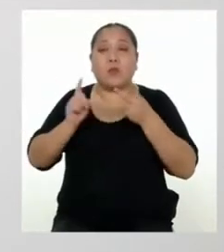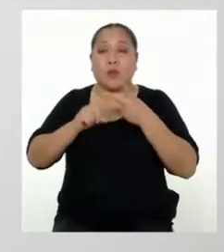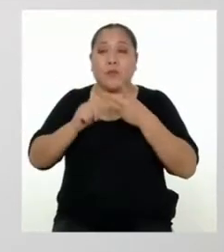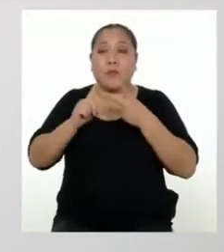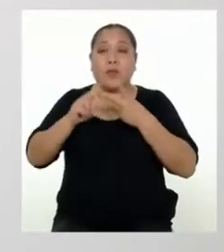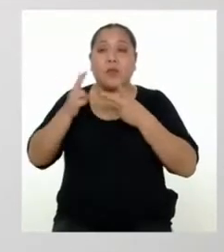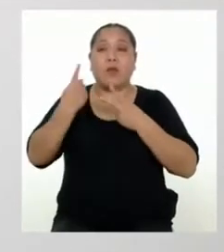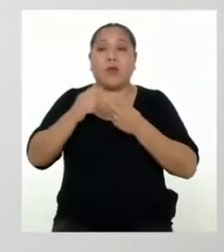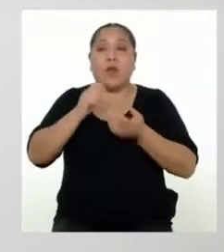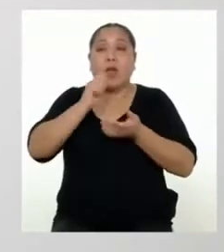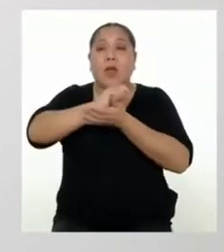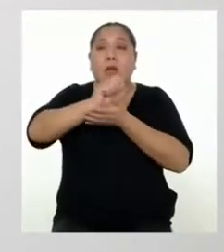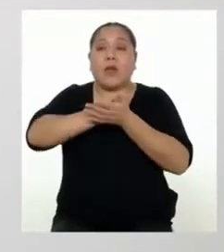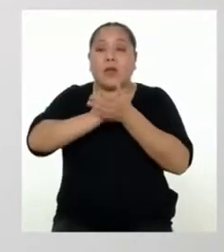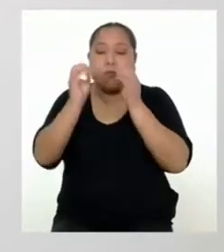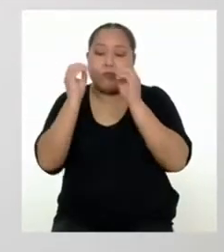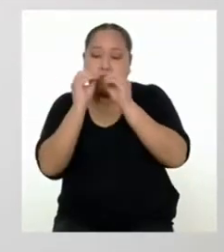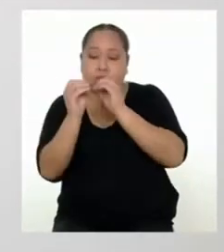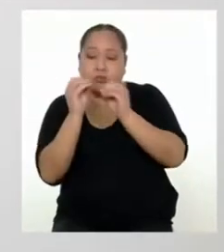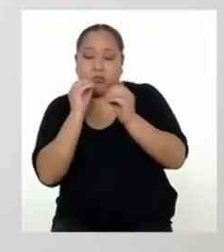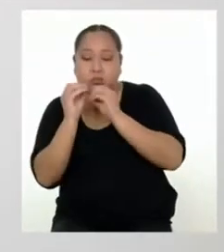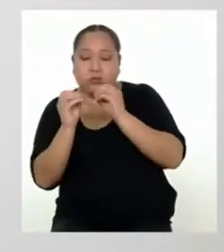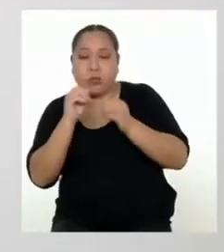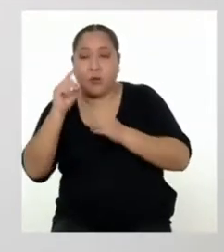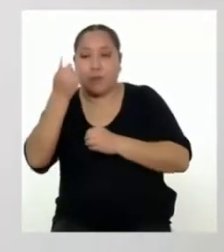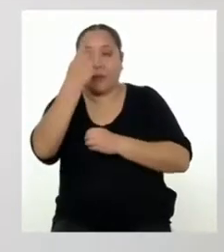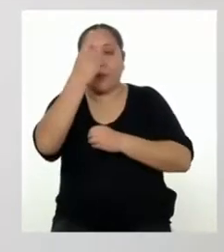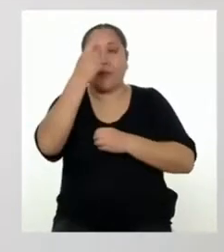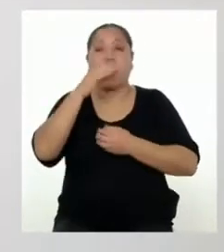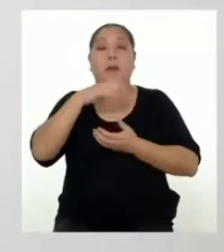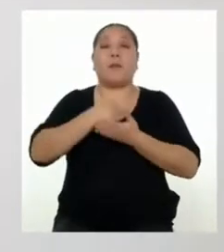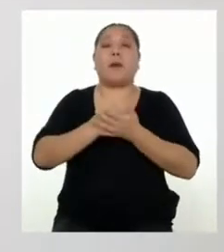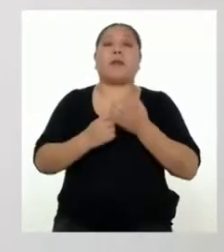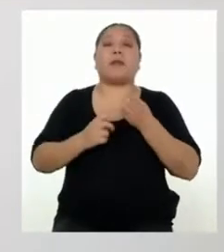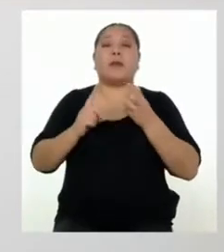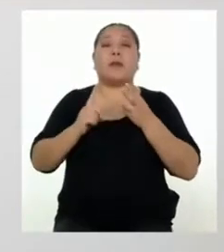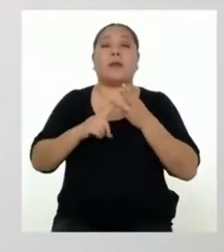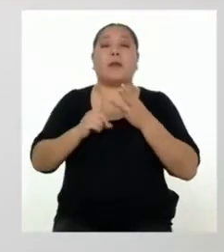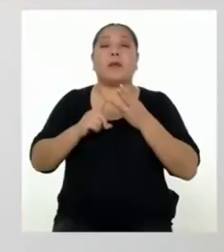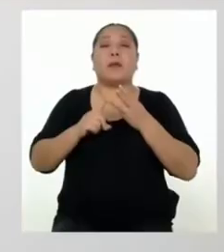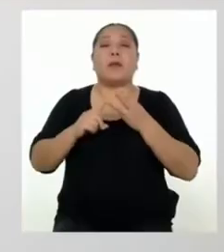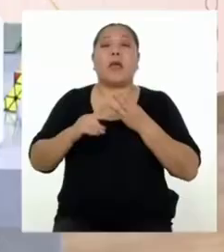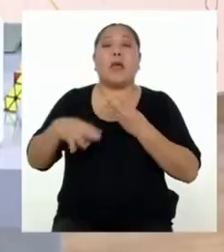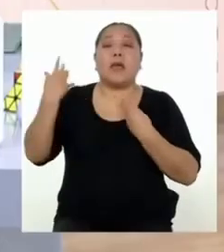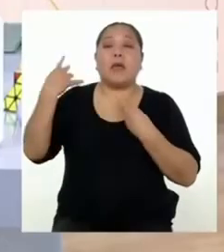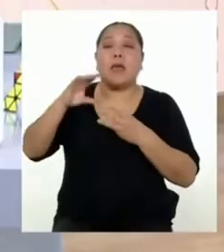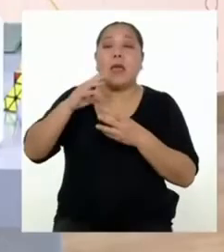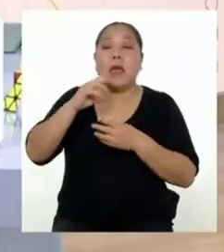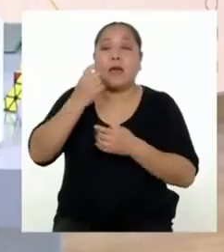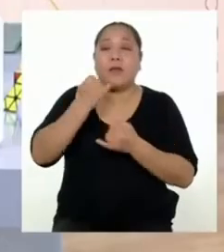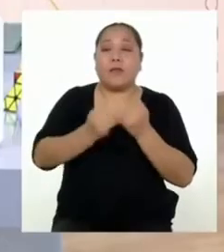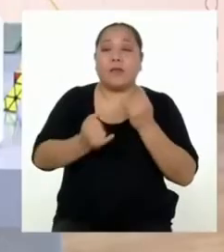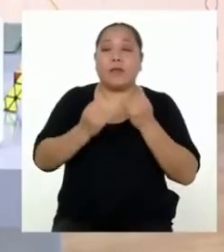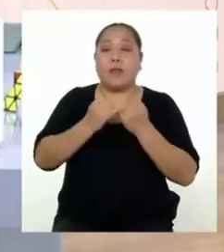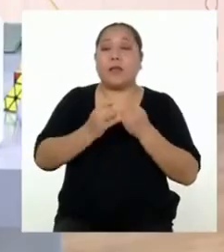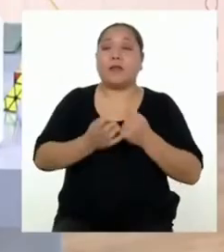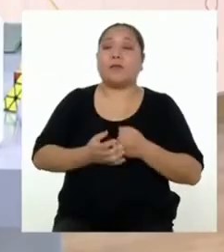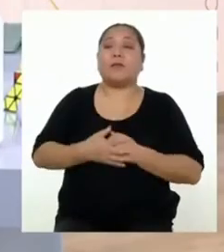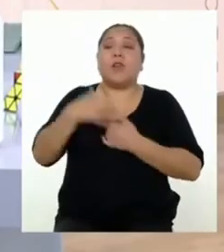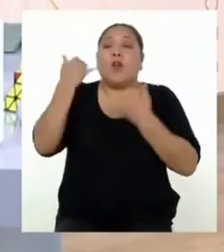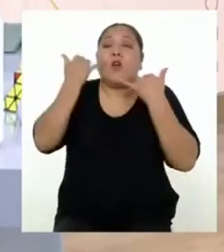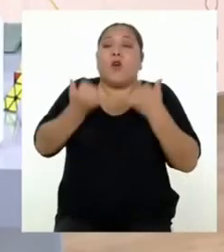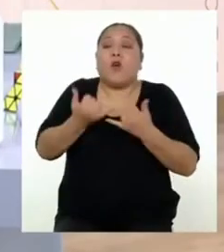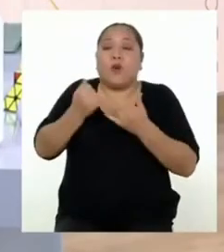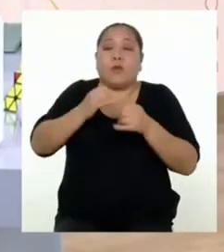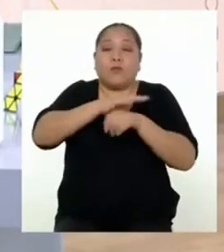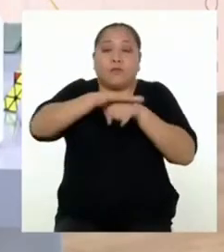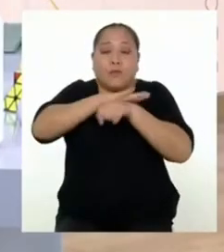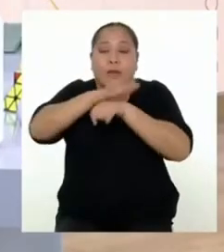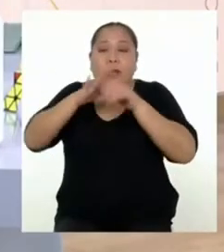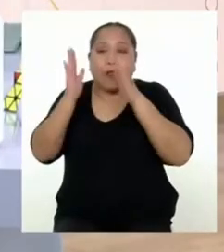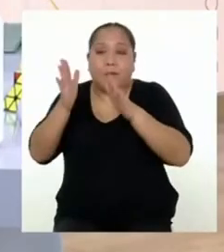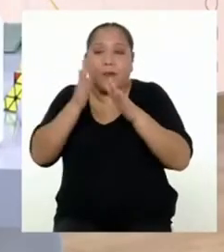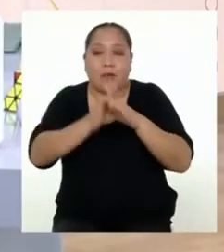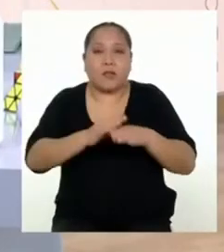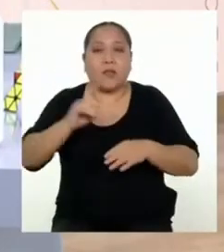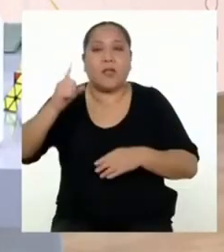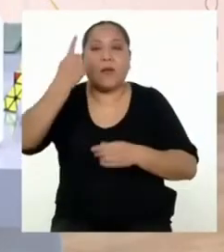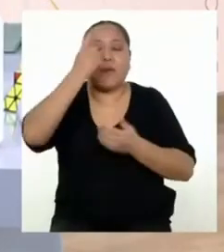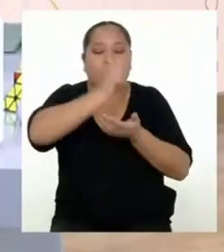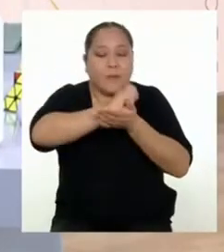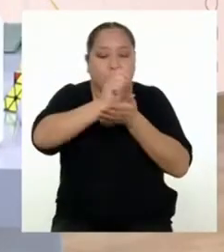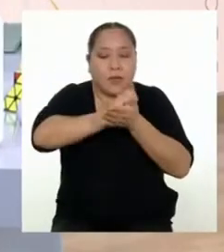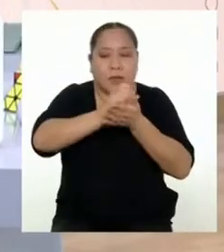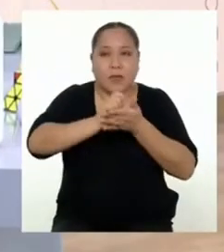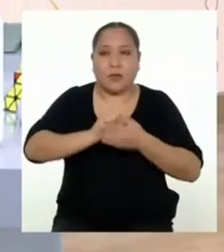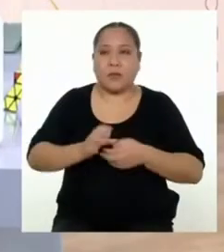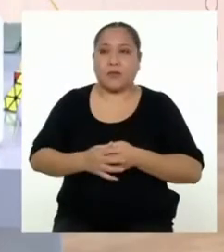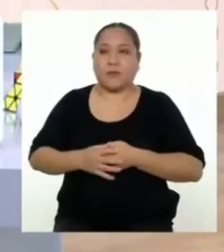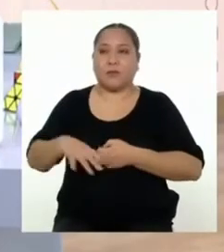Después viene la redacción de la primera versión y luego la versión final. Y hoy realizaremos la planificación y la primera